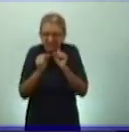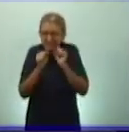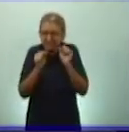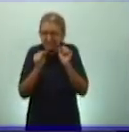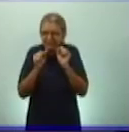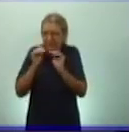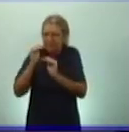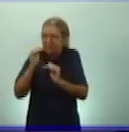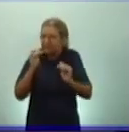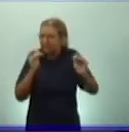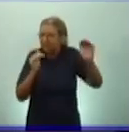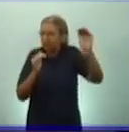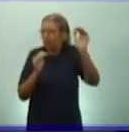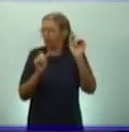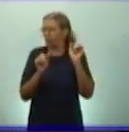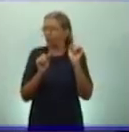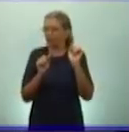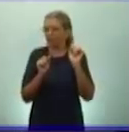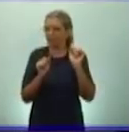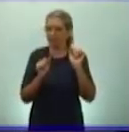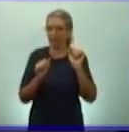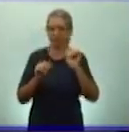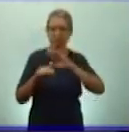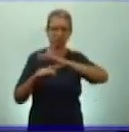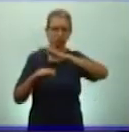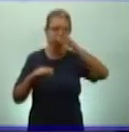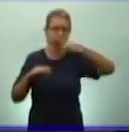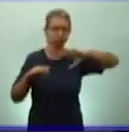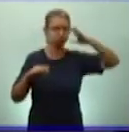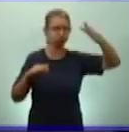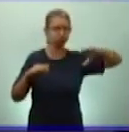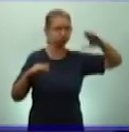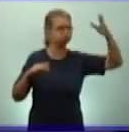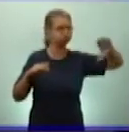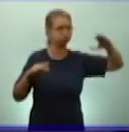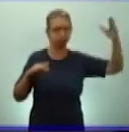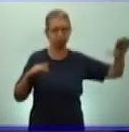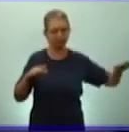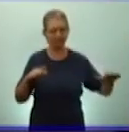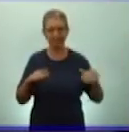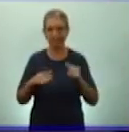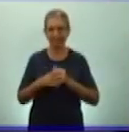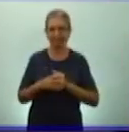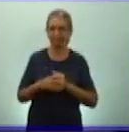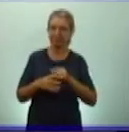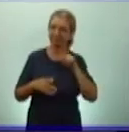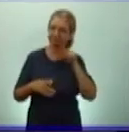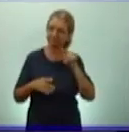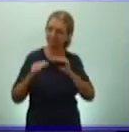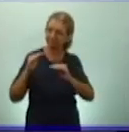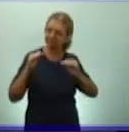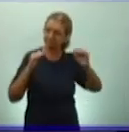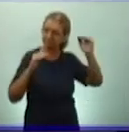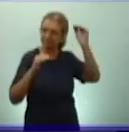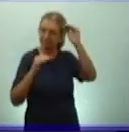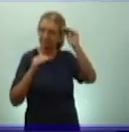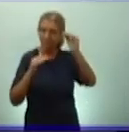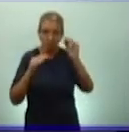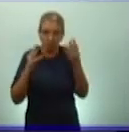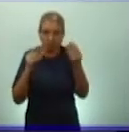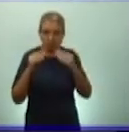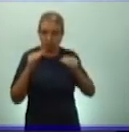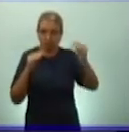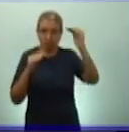metros de altura y la imponente cordillera de los Andes. Aquí, en las alturas, es tan alto que